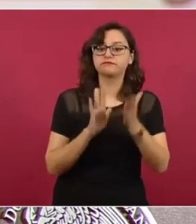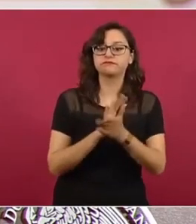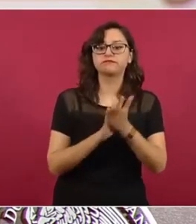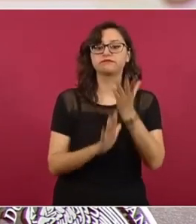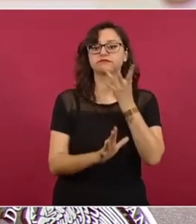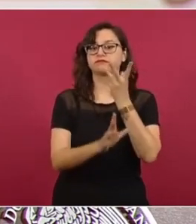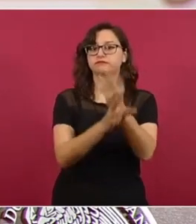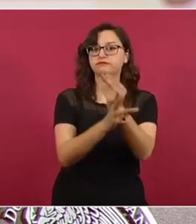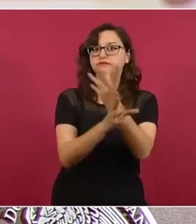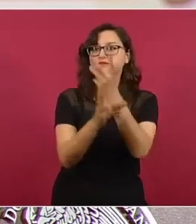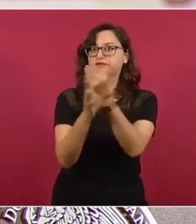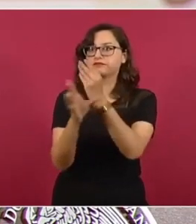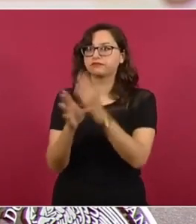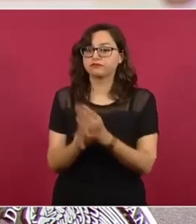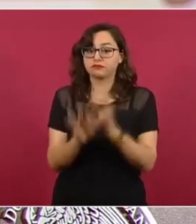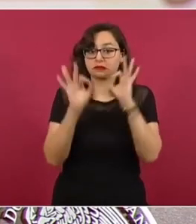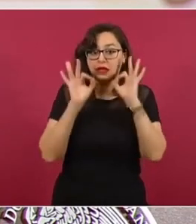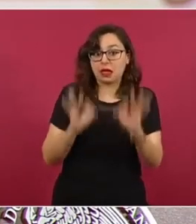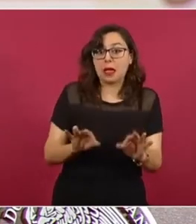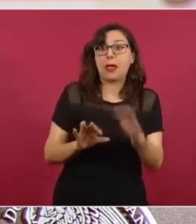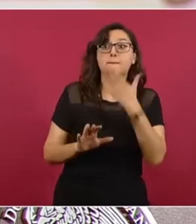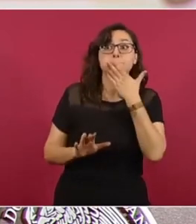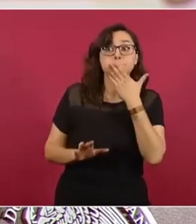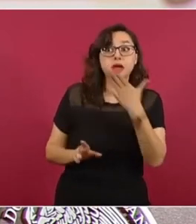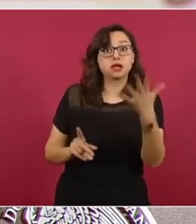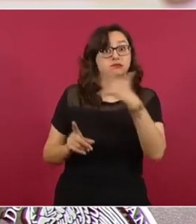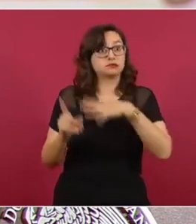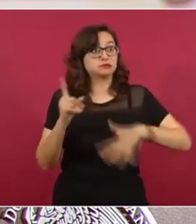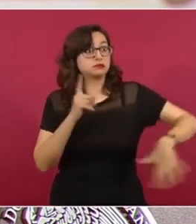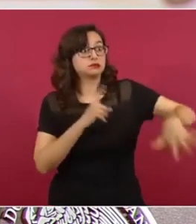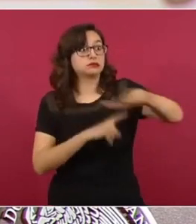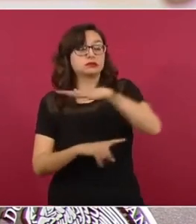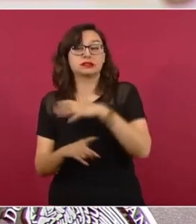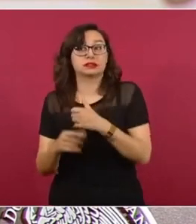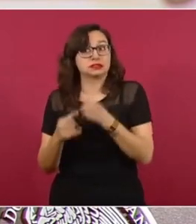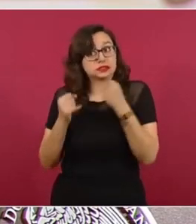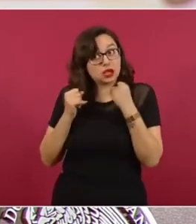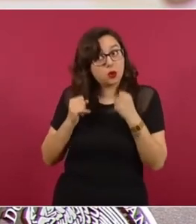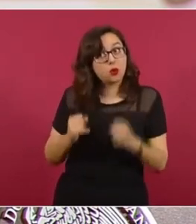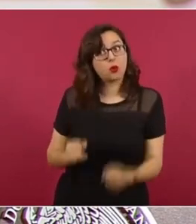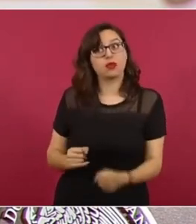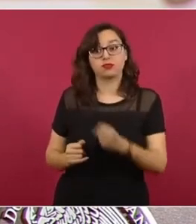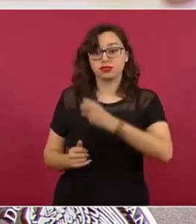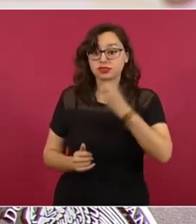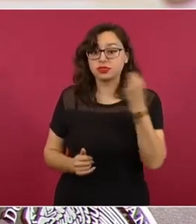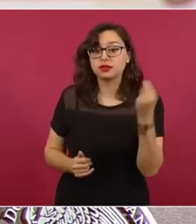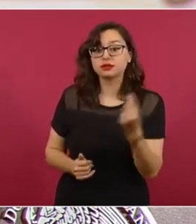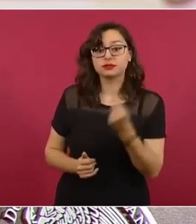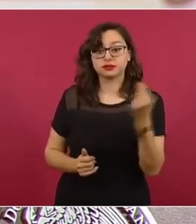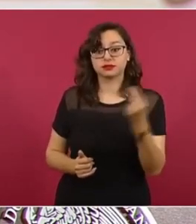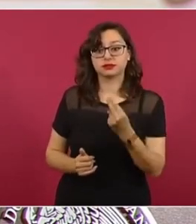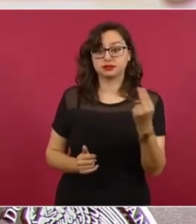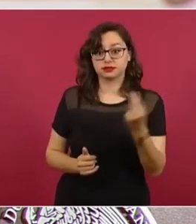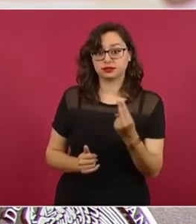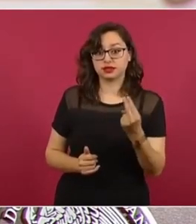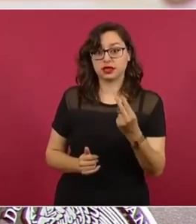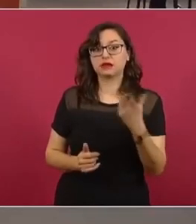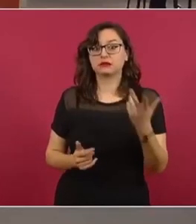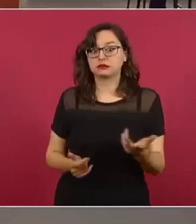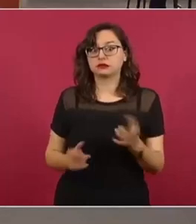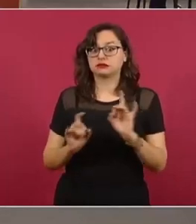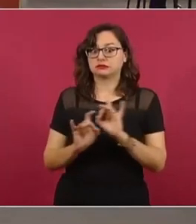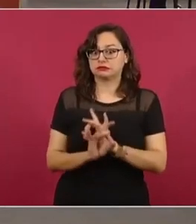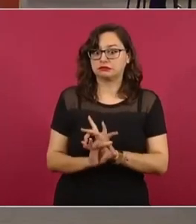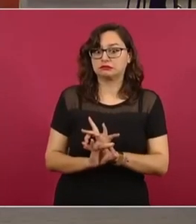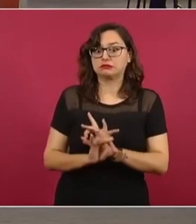garantizar condiciones de seguridad a la infraestructura hidráulica con el objetivo de que no haya